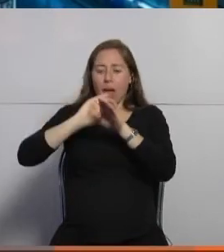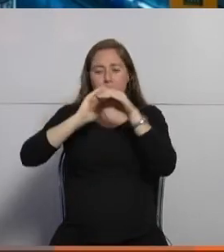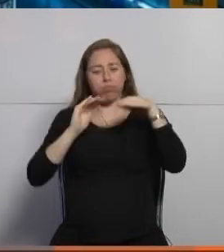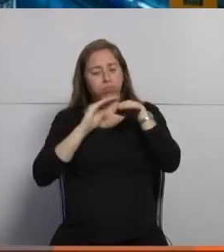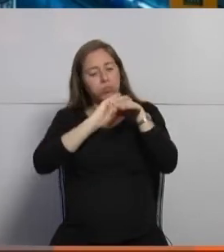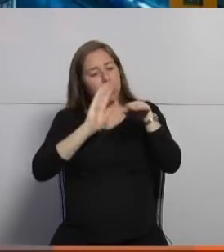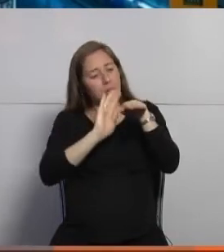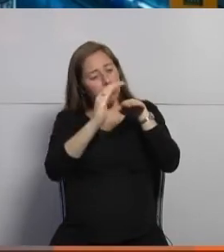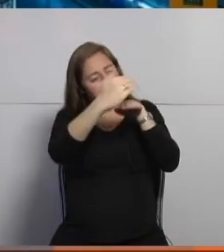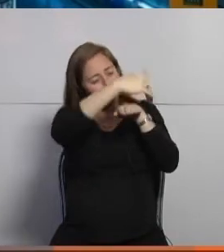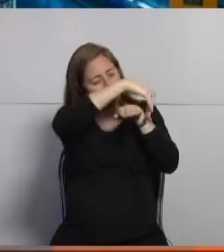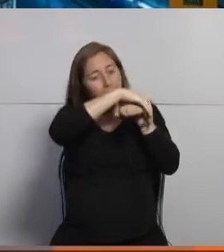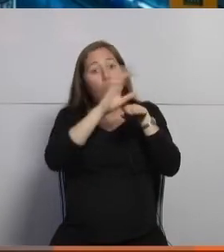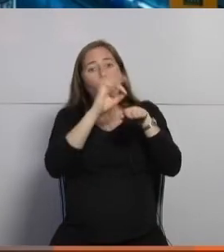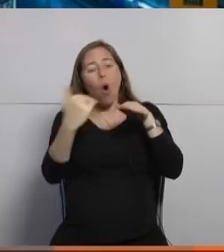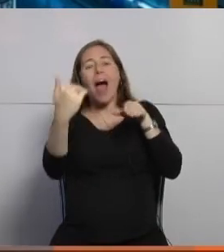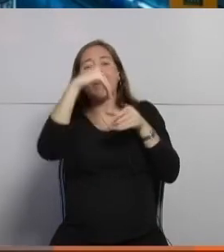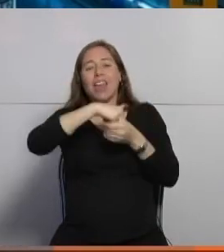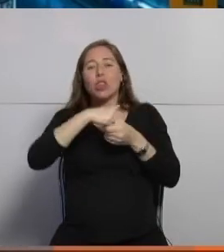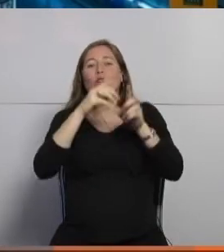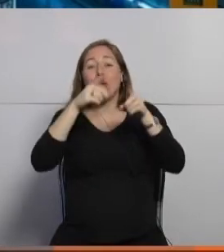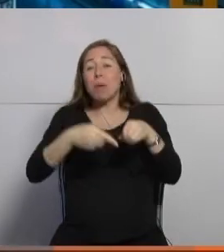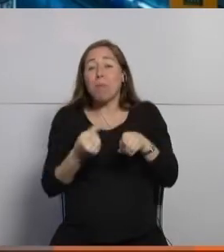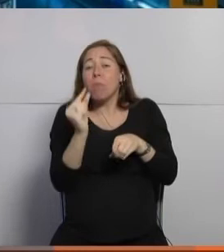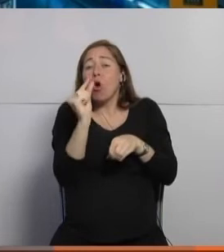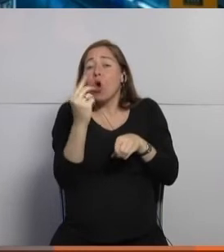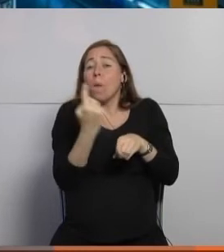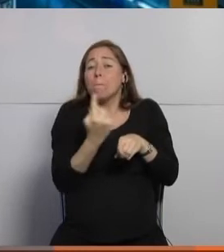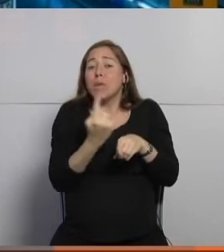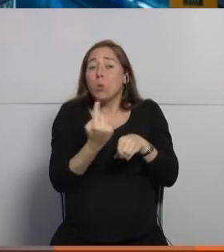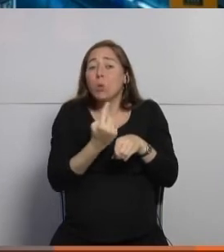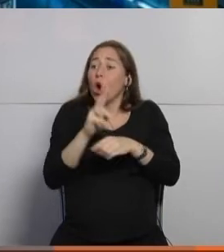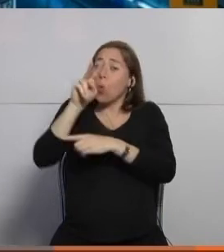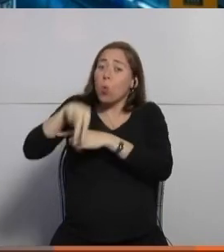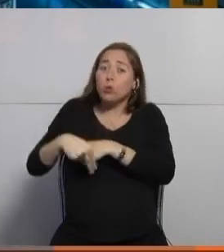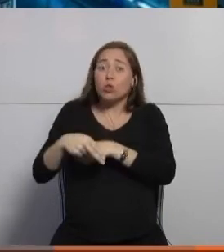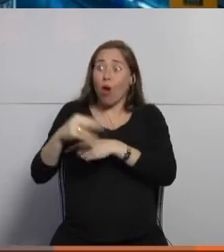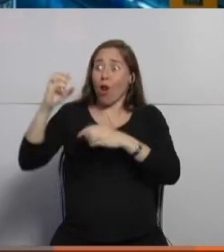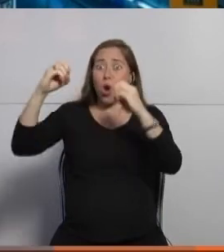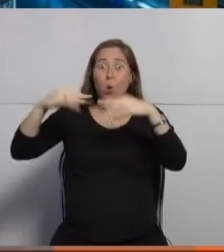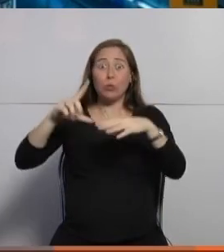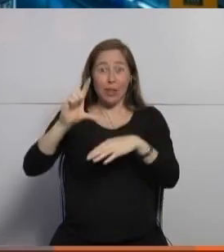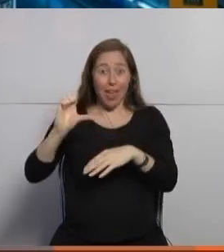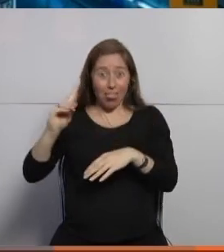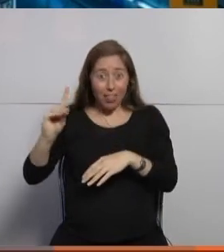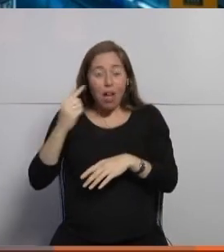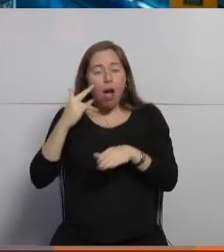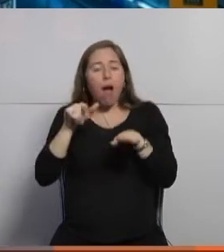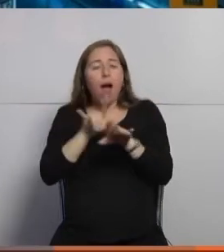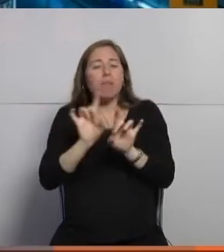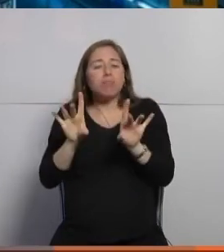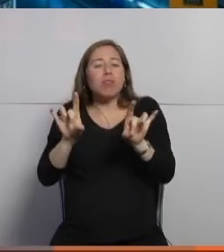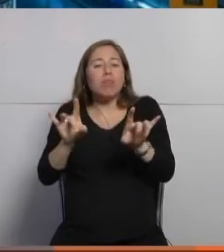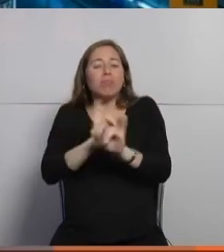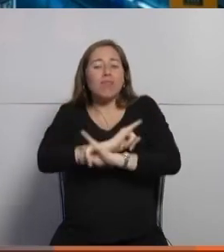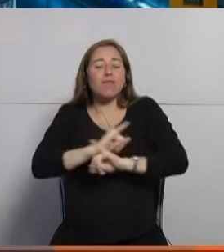del propio bus de manera que en unos pocos minutos con la aplicación de esta tecnología de luz se